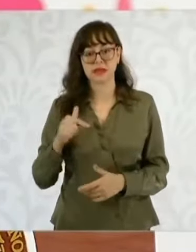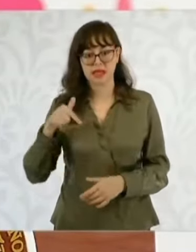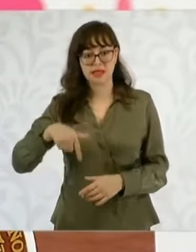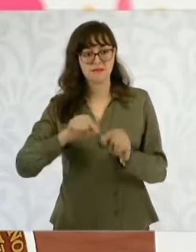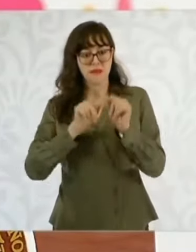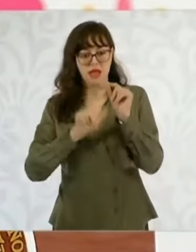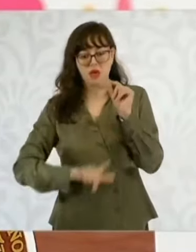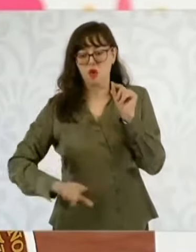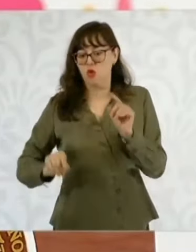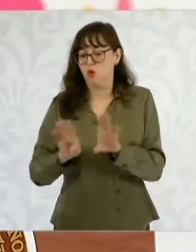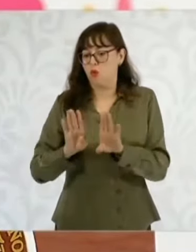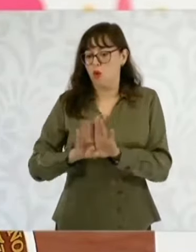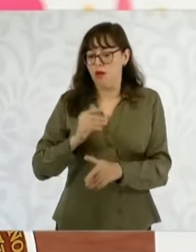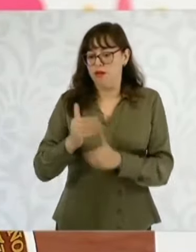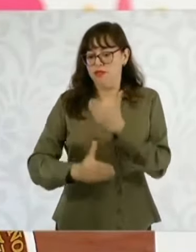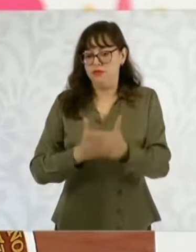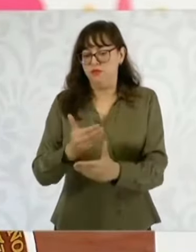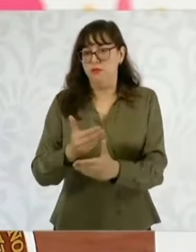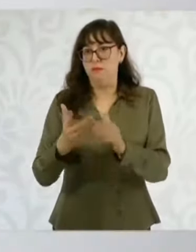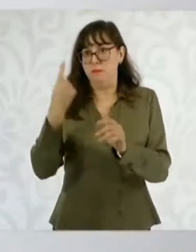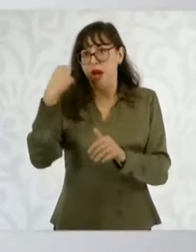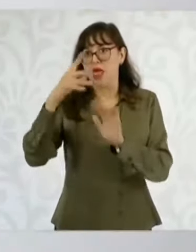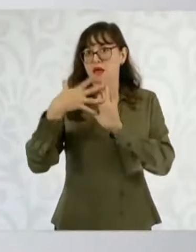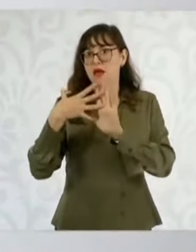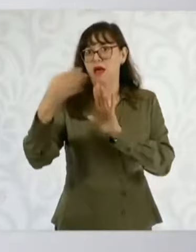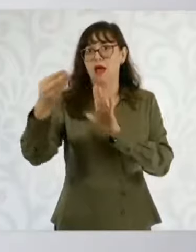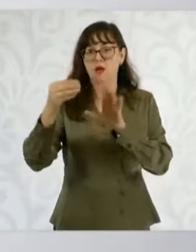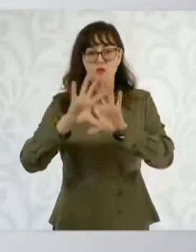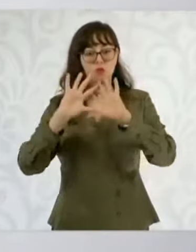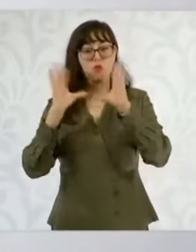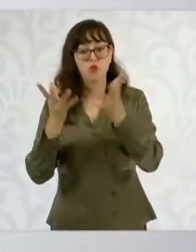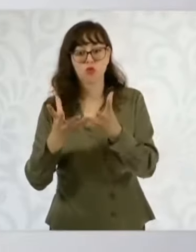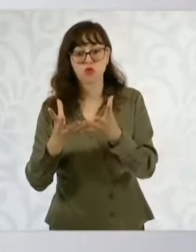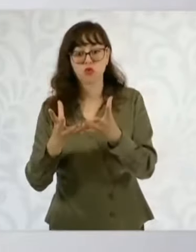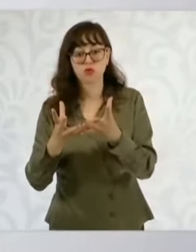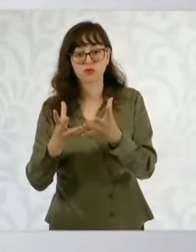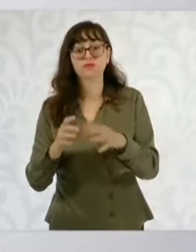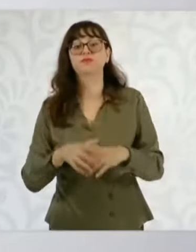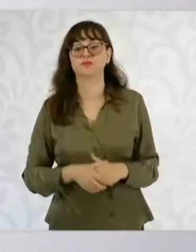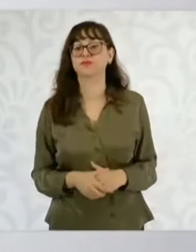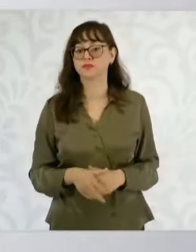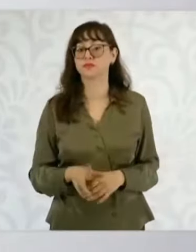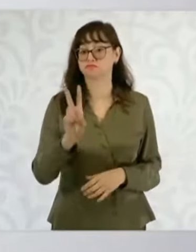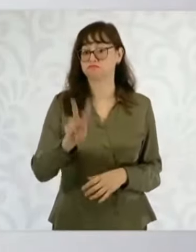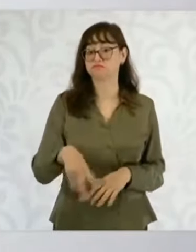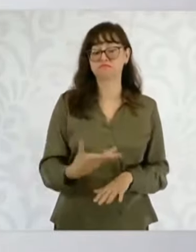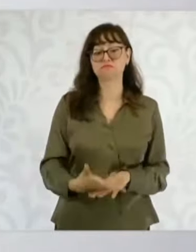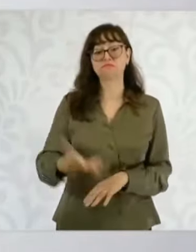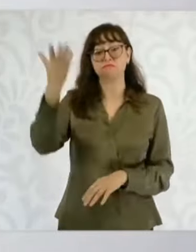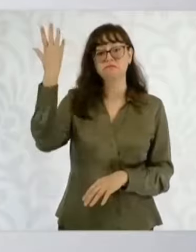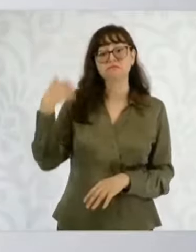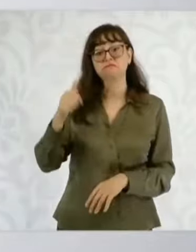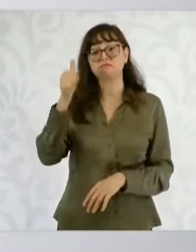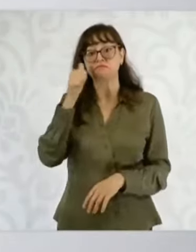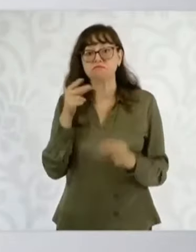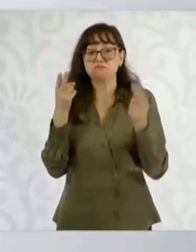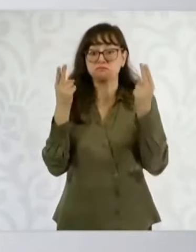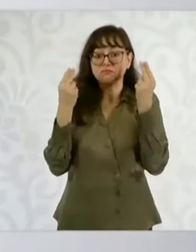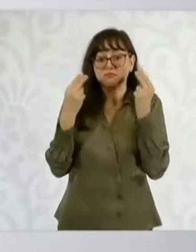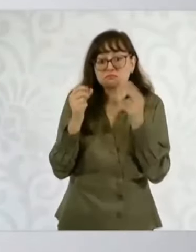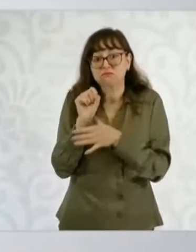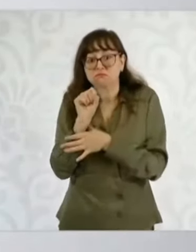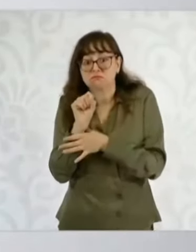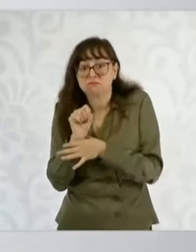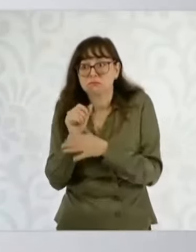Entonces, esa es la posición. Antes, en efecto, pues había una relación de subordinación, de agachar la cabeza.